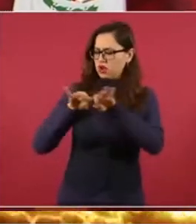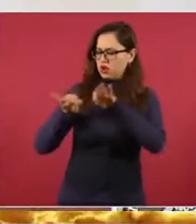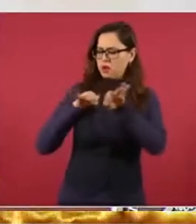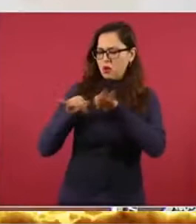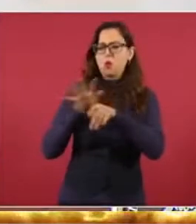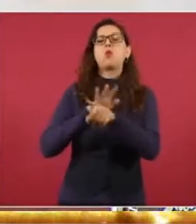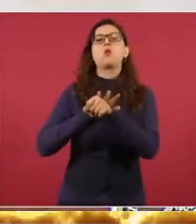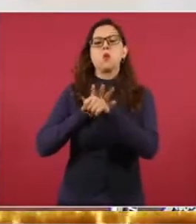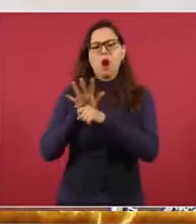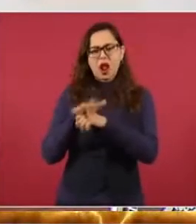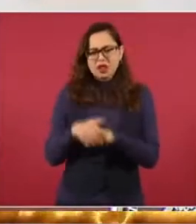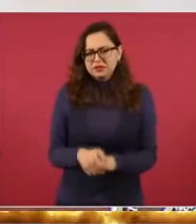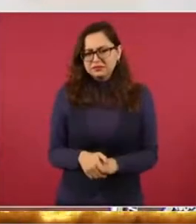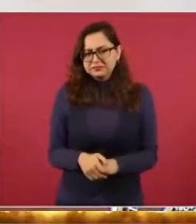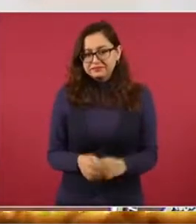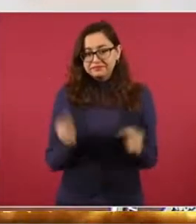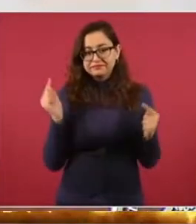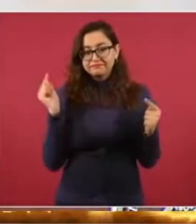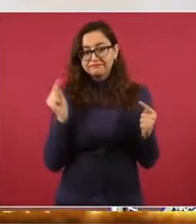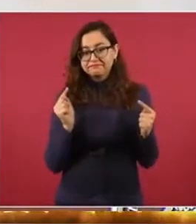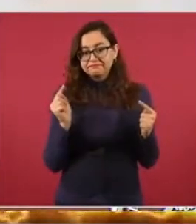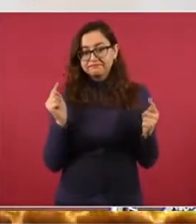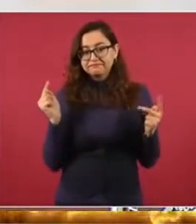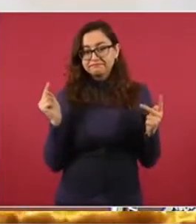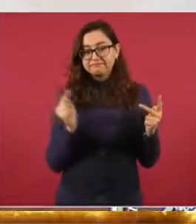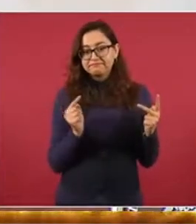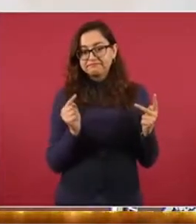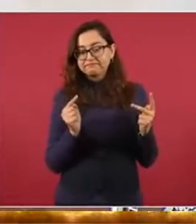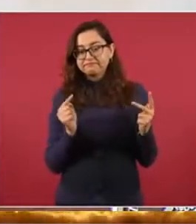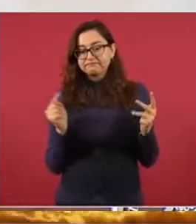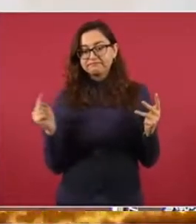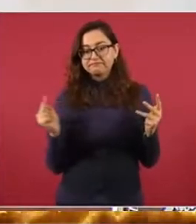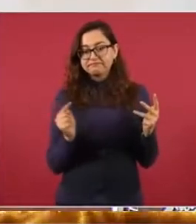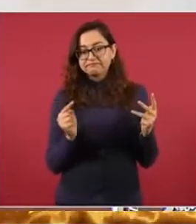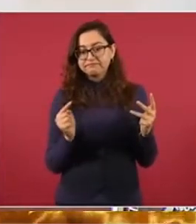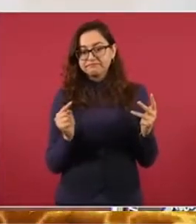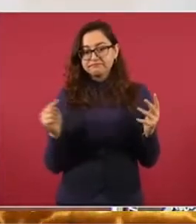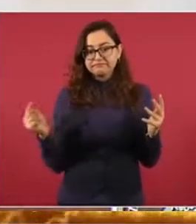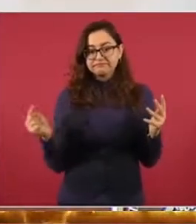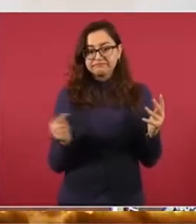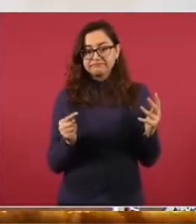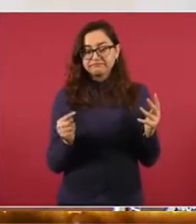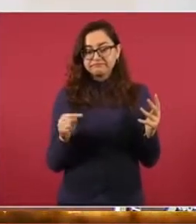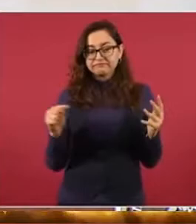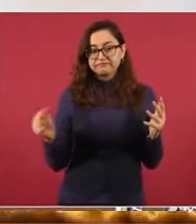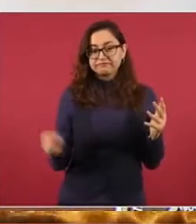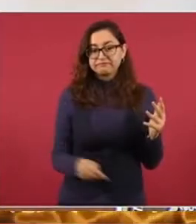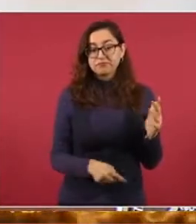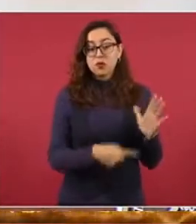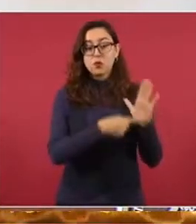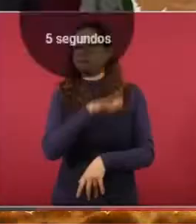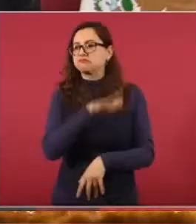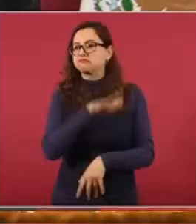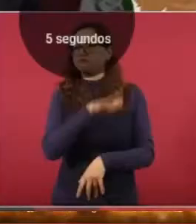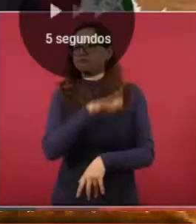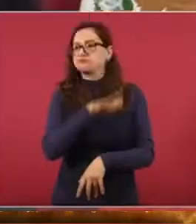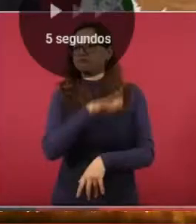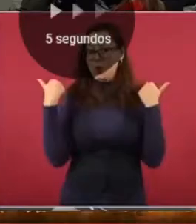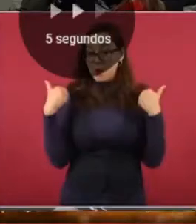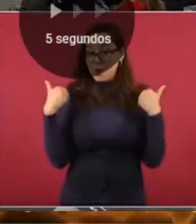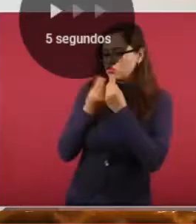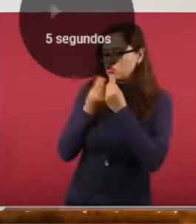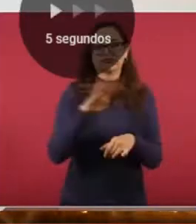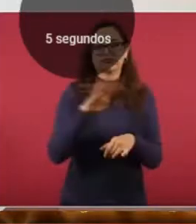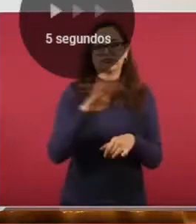bastante, y sobre todo en beneficio de la gente más pobre. De igual manera,